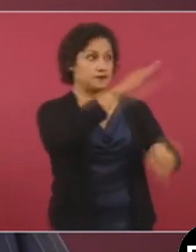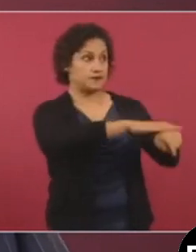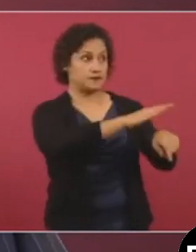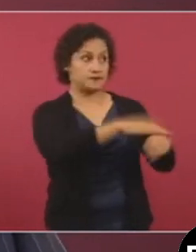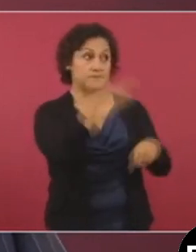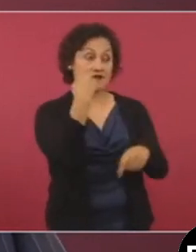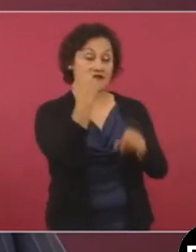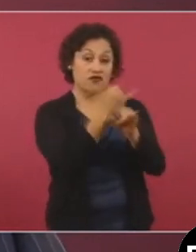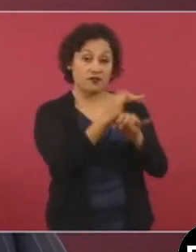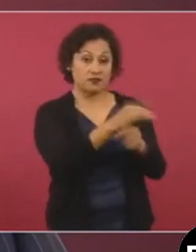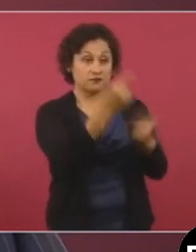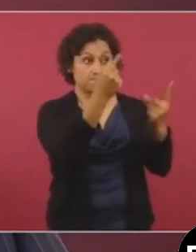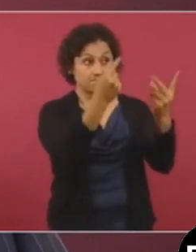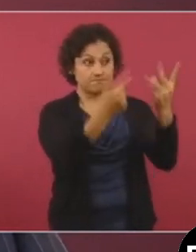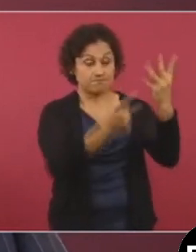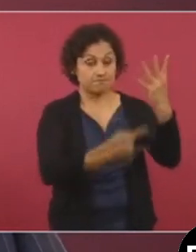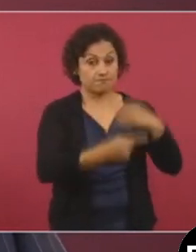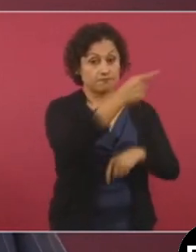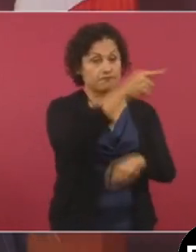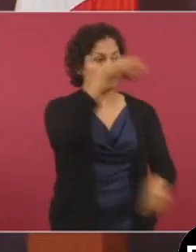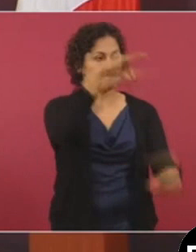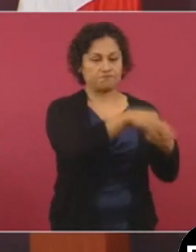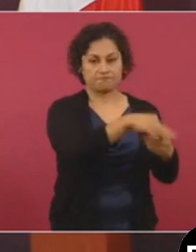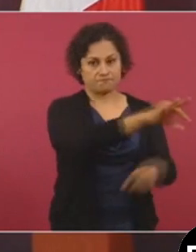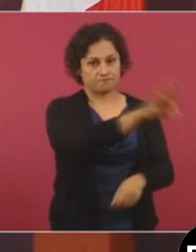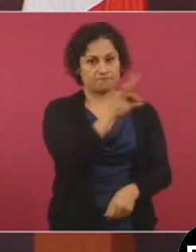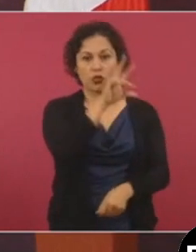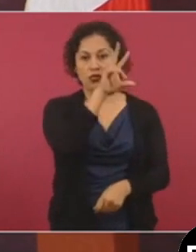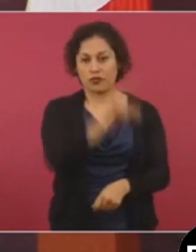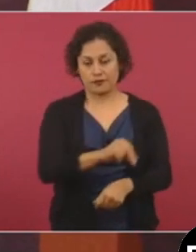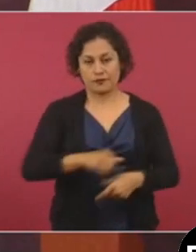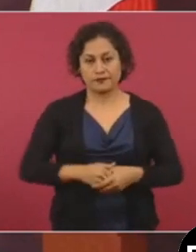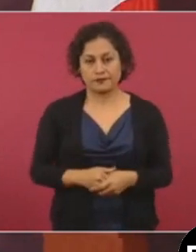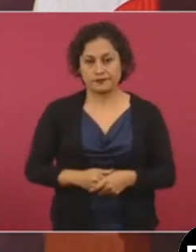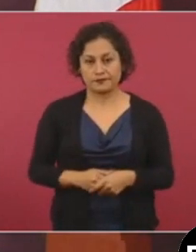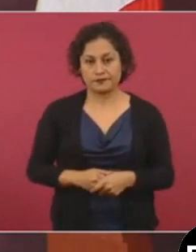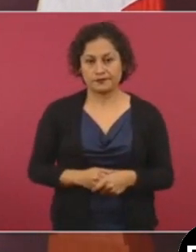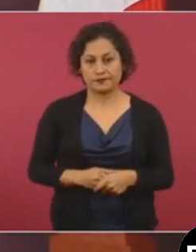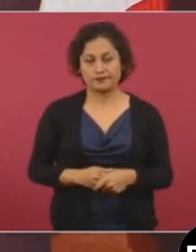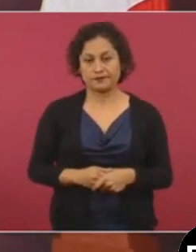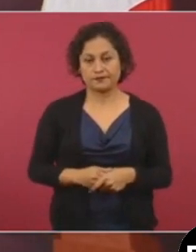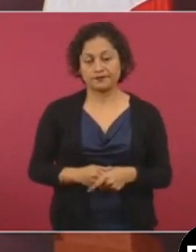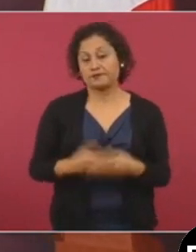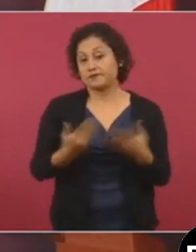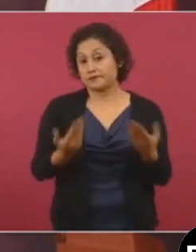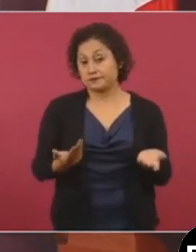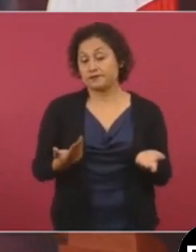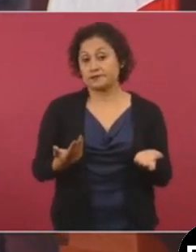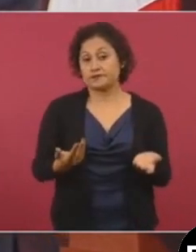que el que no quiere